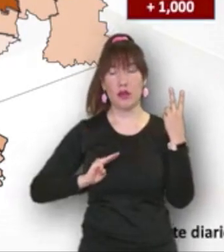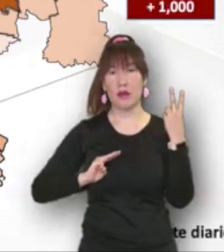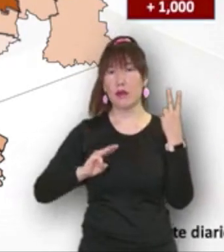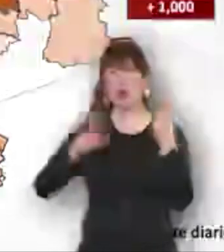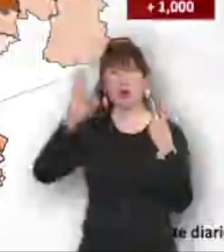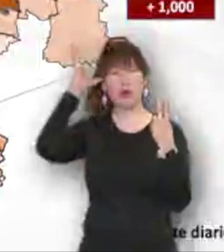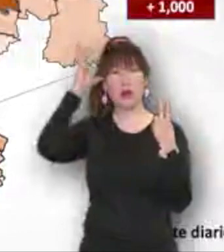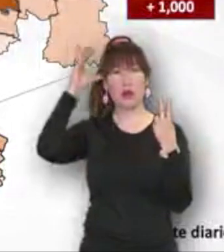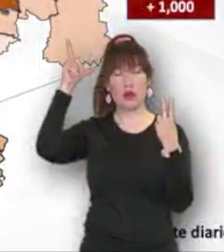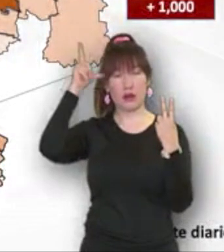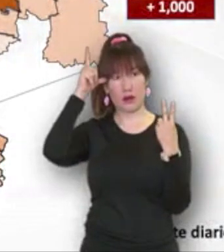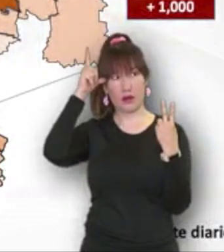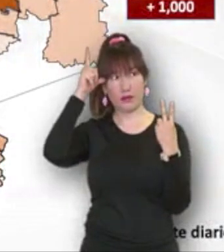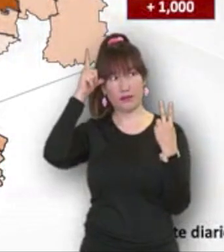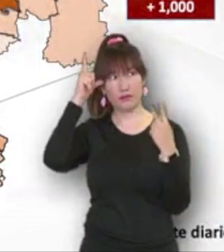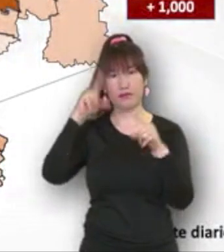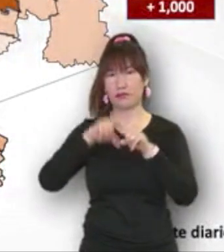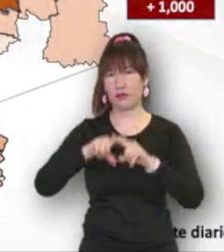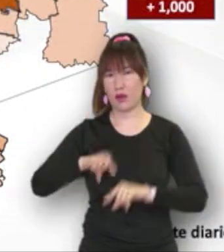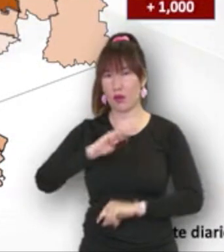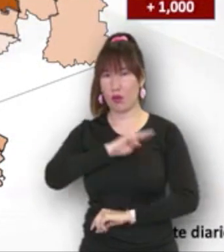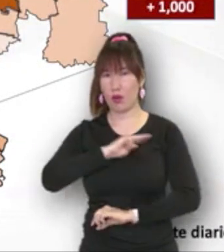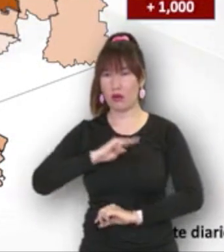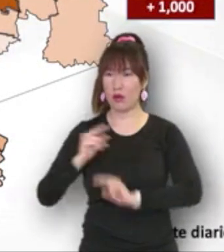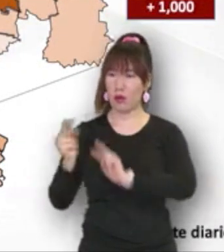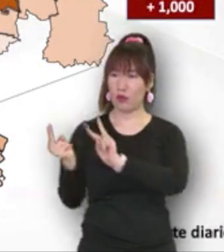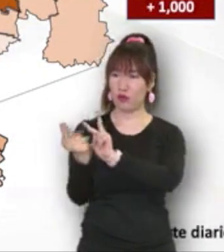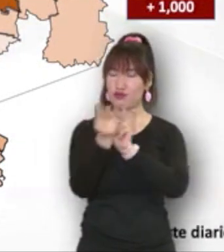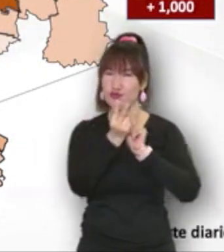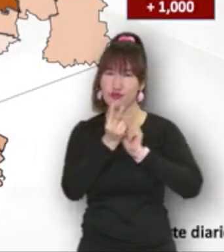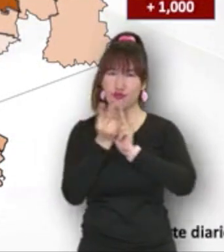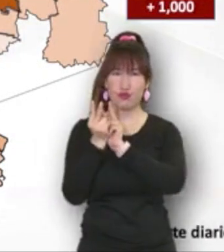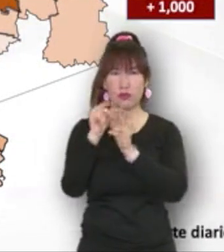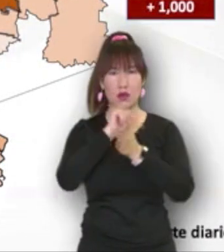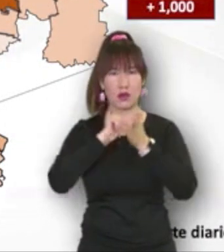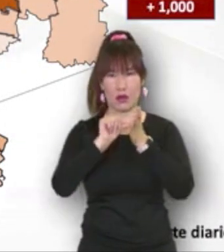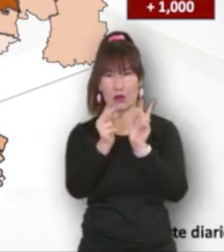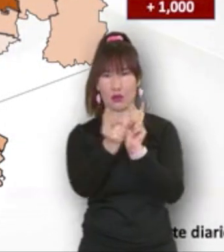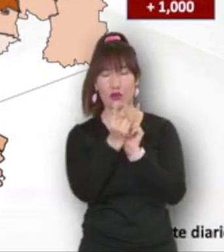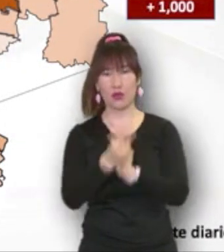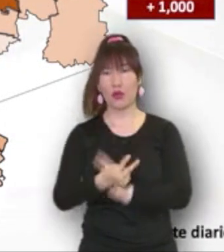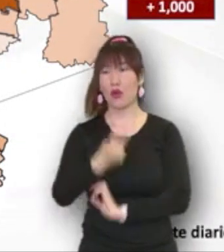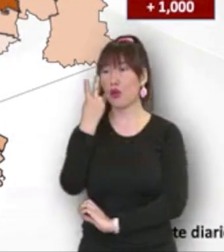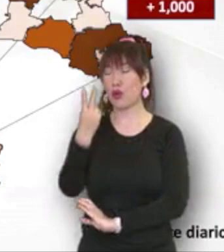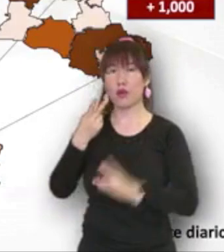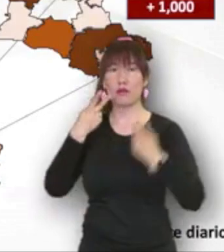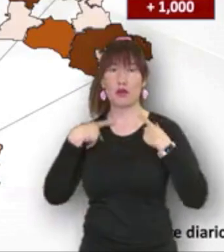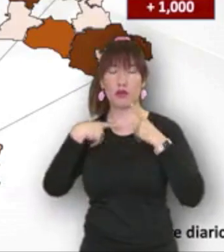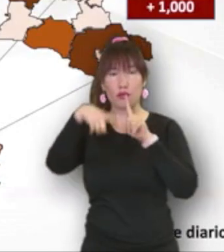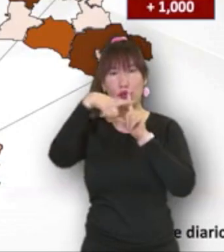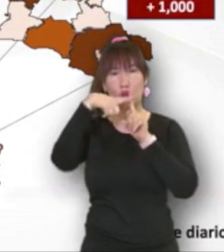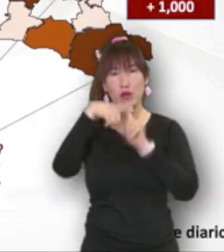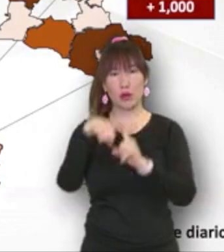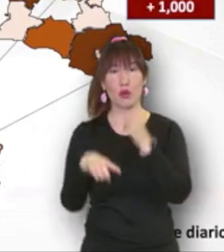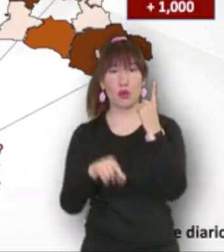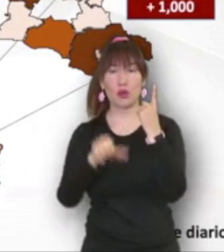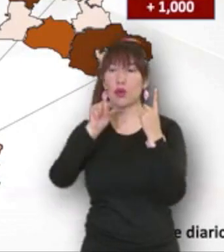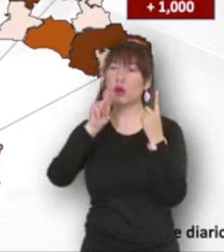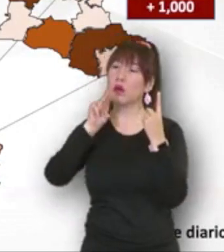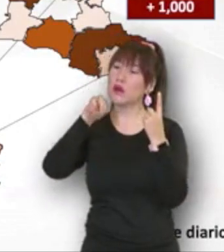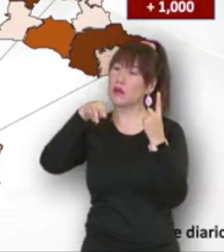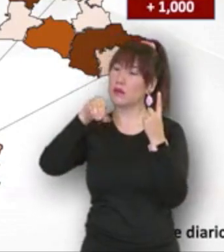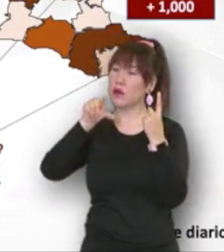Cedral. En los municipios aquí aledaños también de la zona centro, estamos teniendo dos casos de incremento, uno en Armadillo,